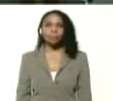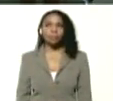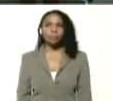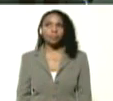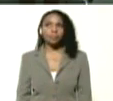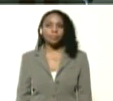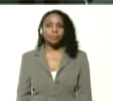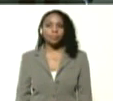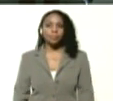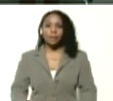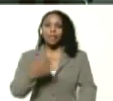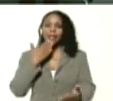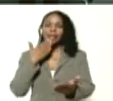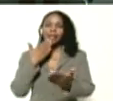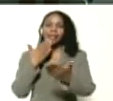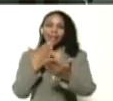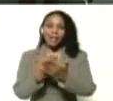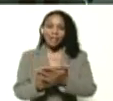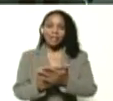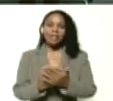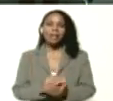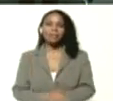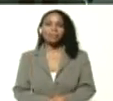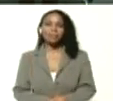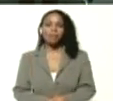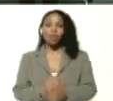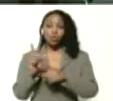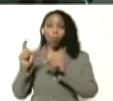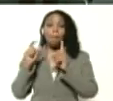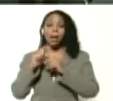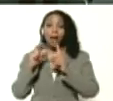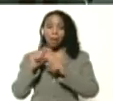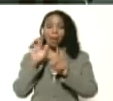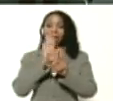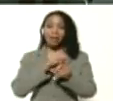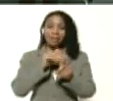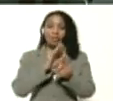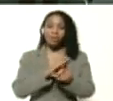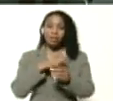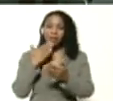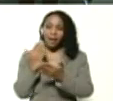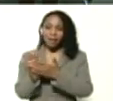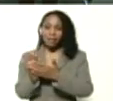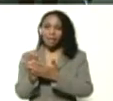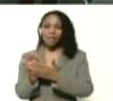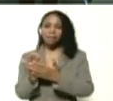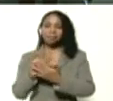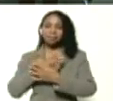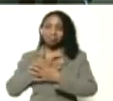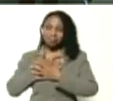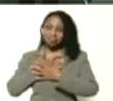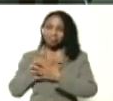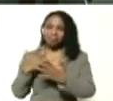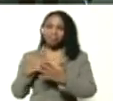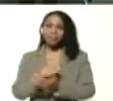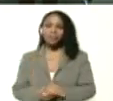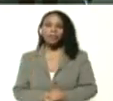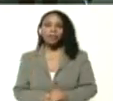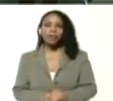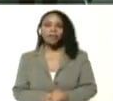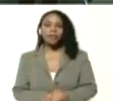gracias vale por tus palabras cariñosas de afecto y bueno